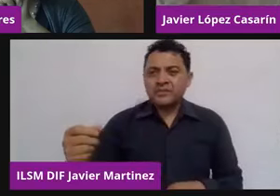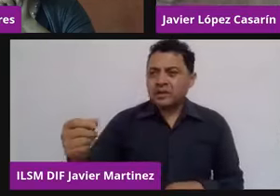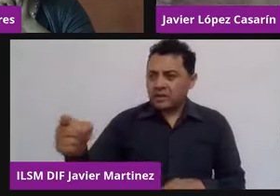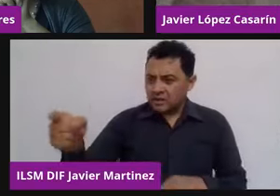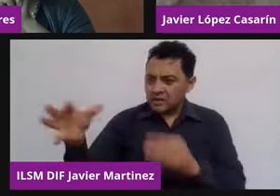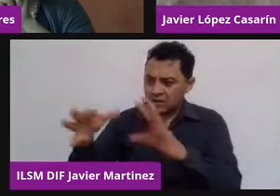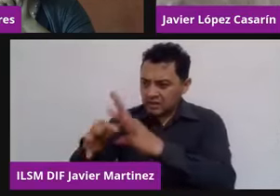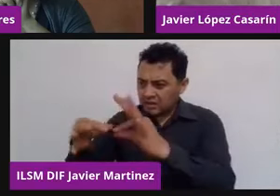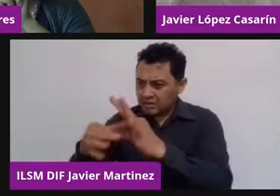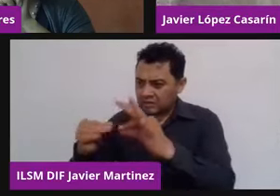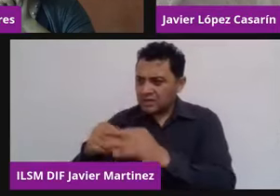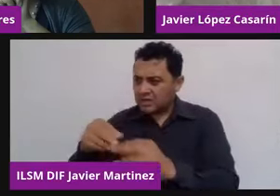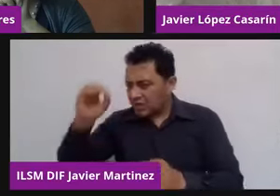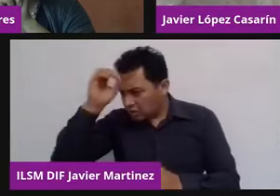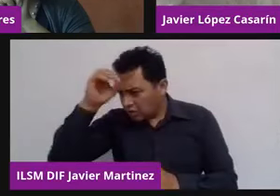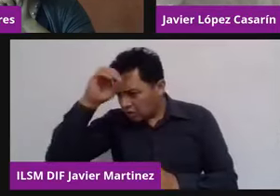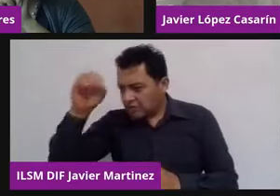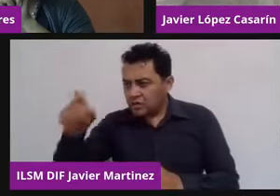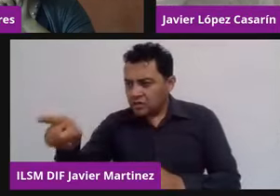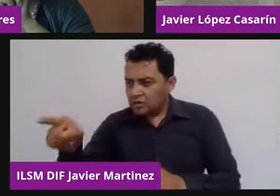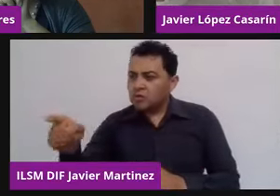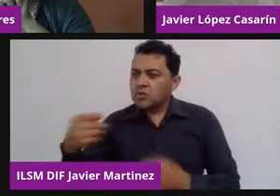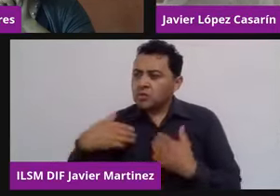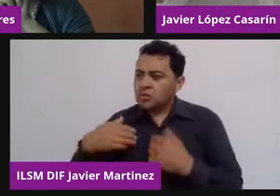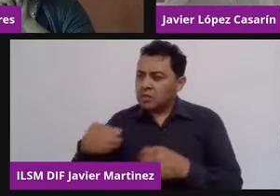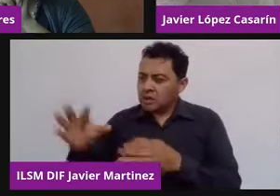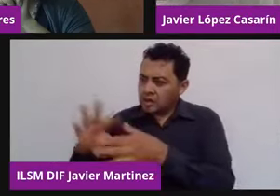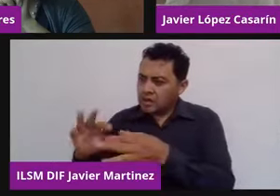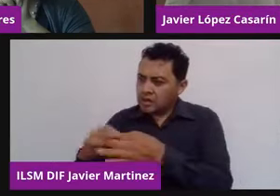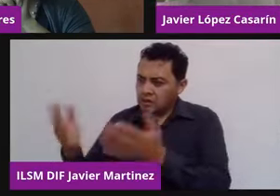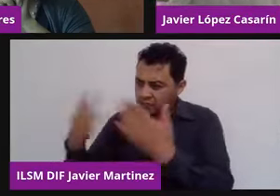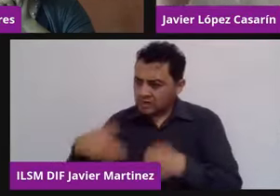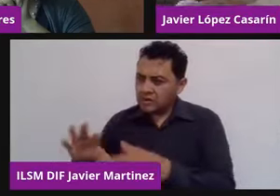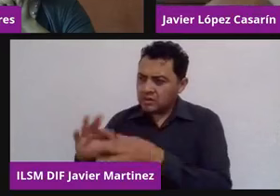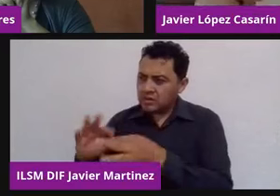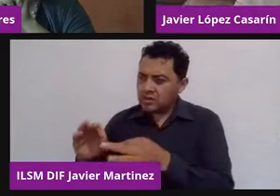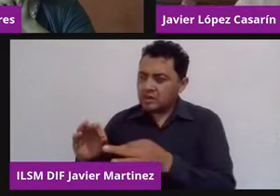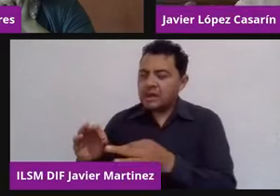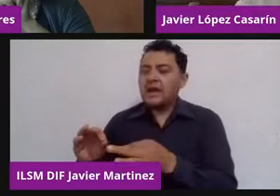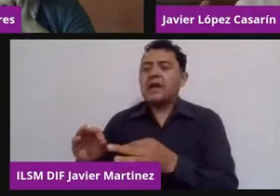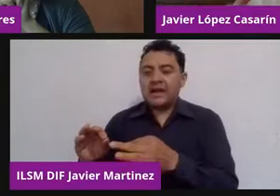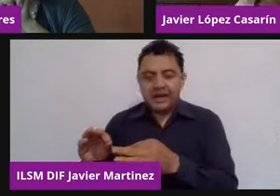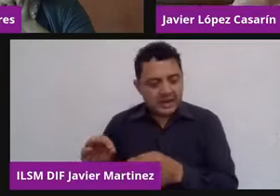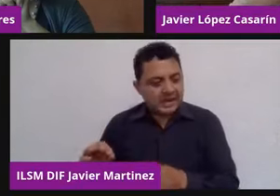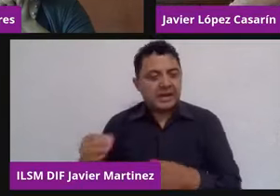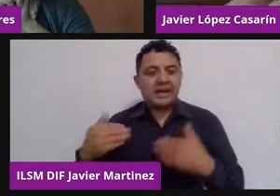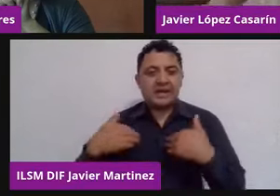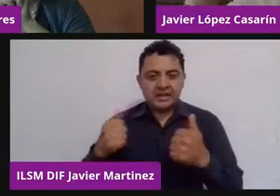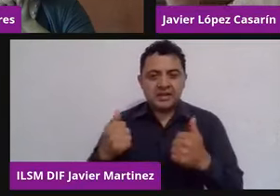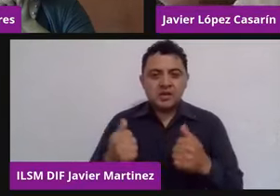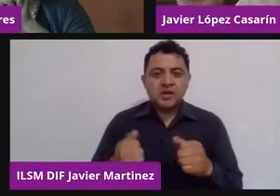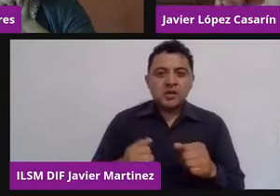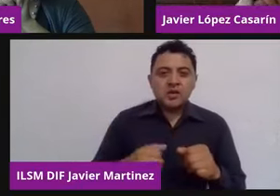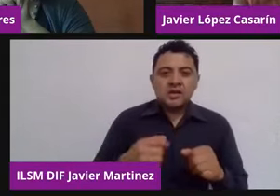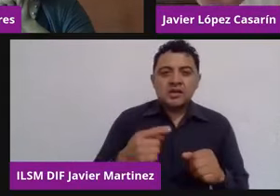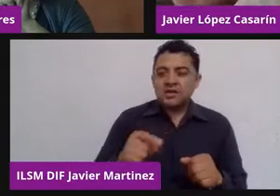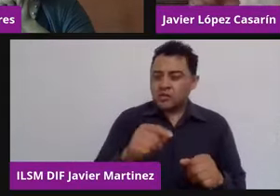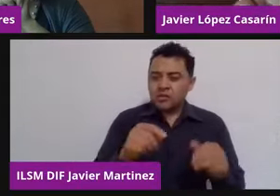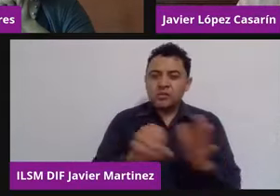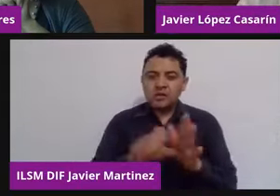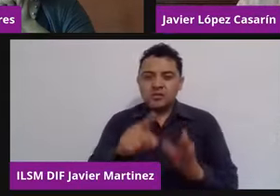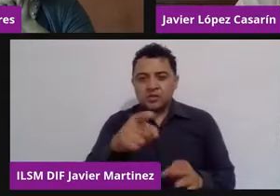a esa persona que a alguien que normalmente está y tú sabes que recibe un pago para hablar bien de la empresa. Entonces, se empieza a ver